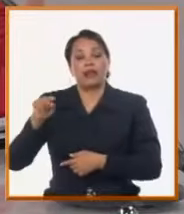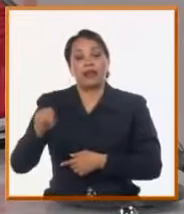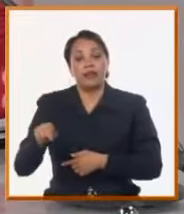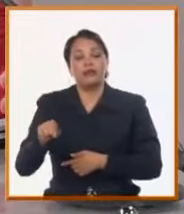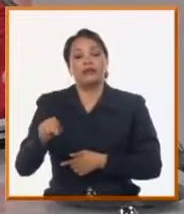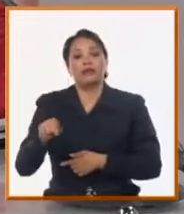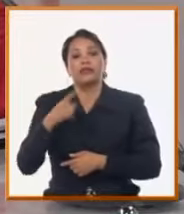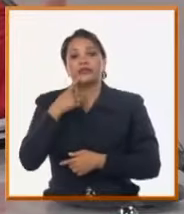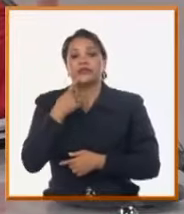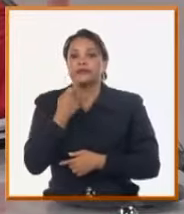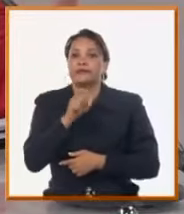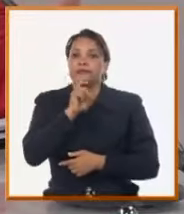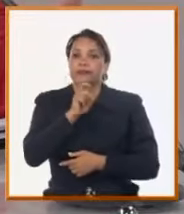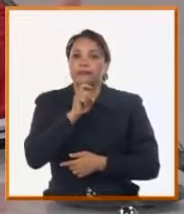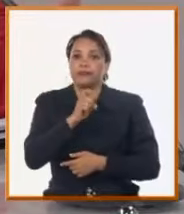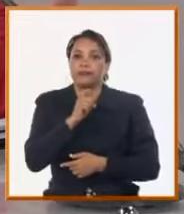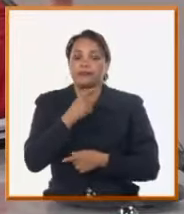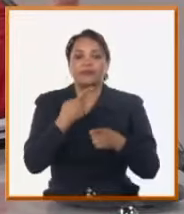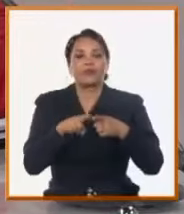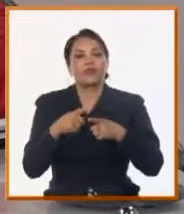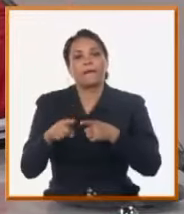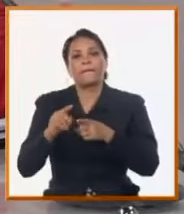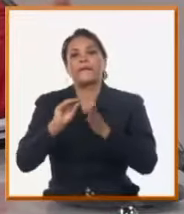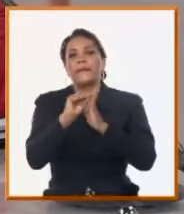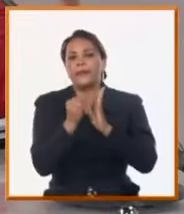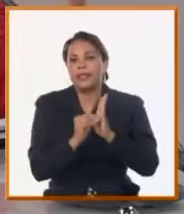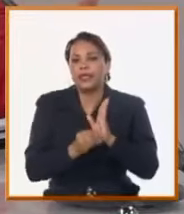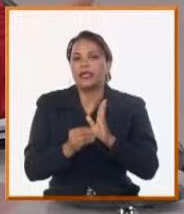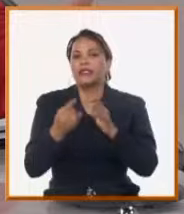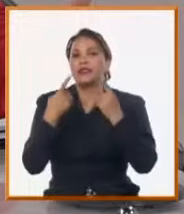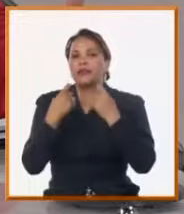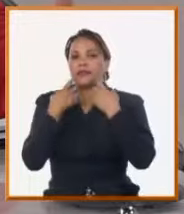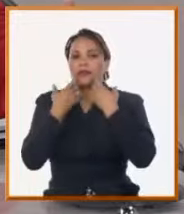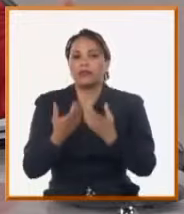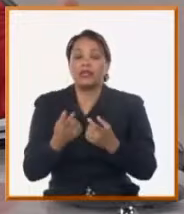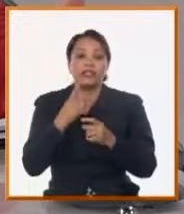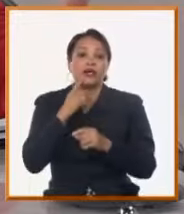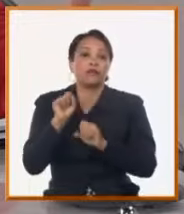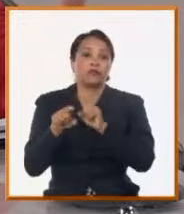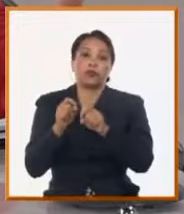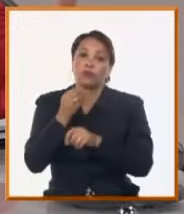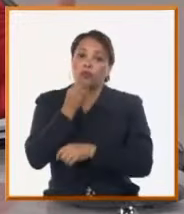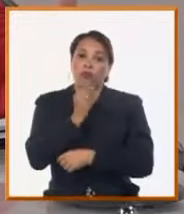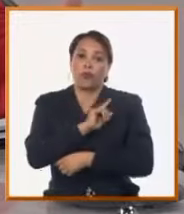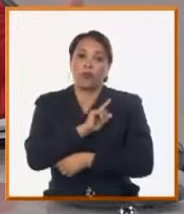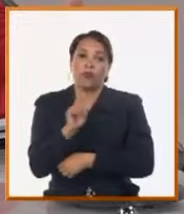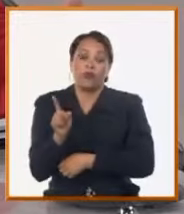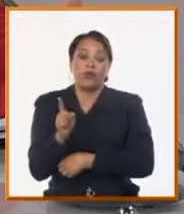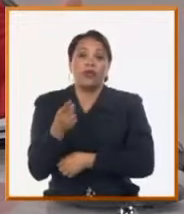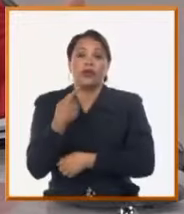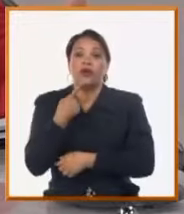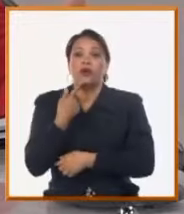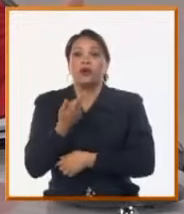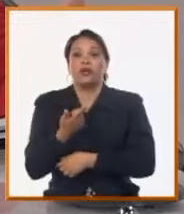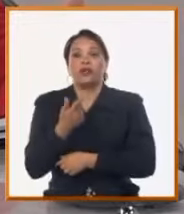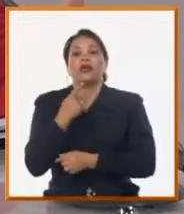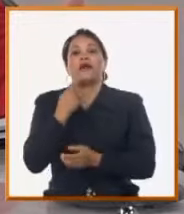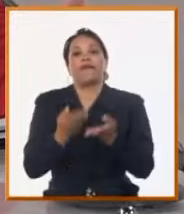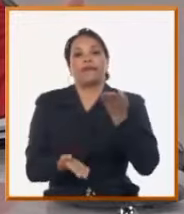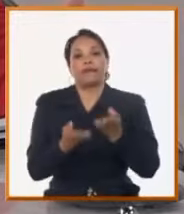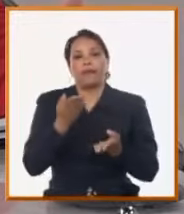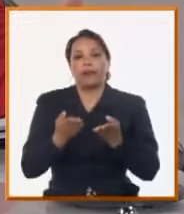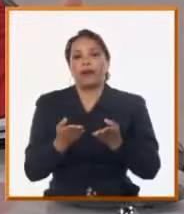ya de elementos fundamentales, membrana y otros elementos que no se han podido adquirir, y por supuesto las plantas han estado con paradas